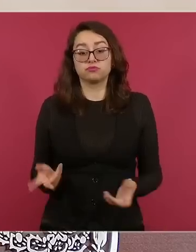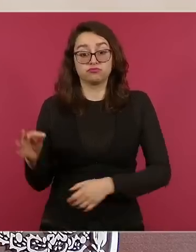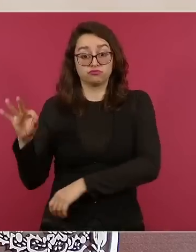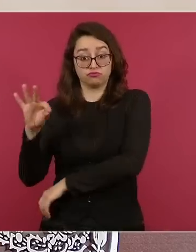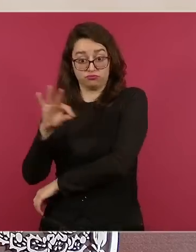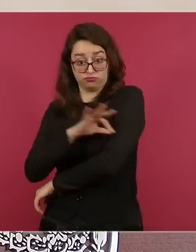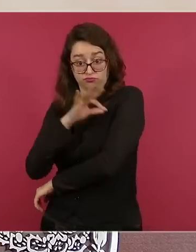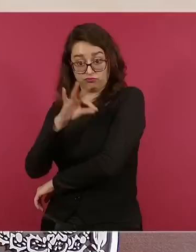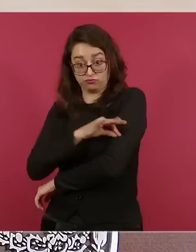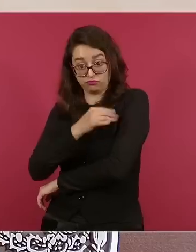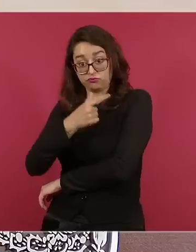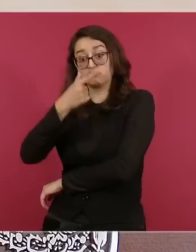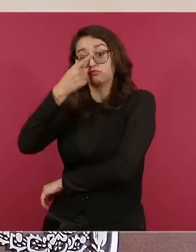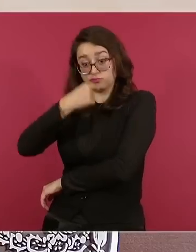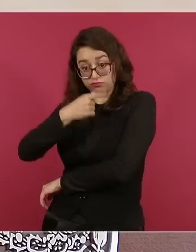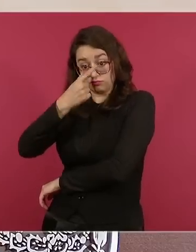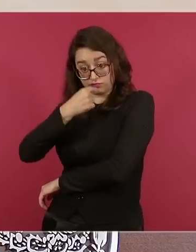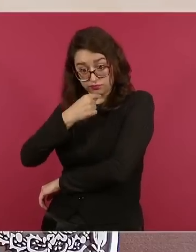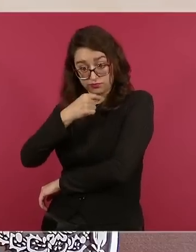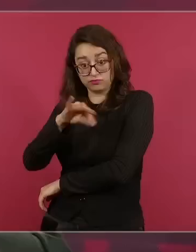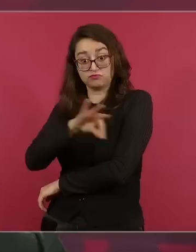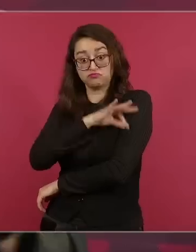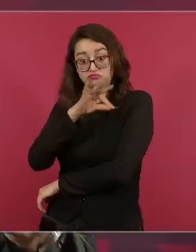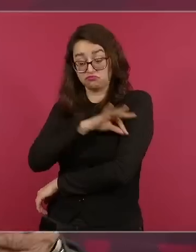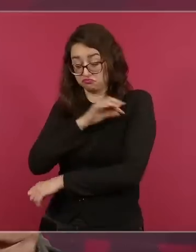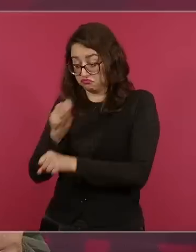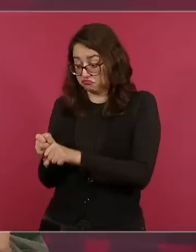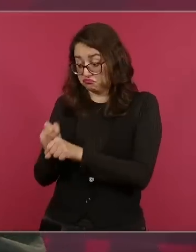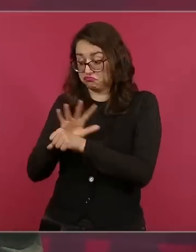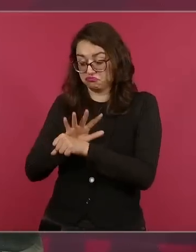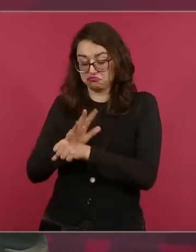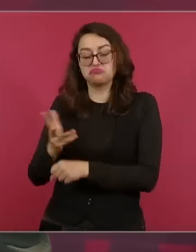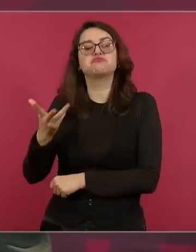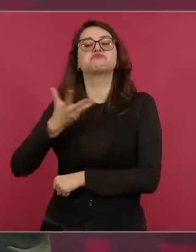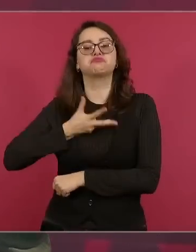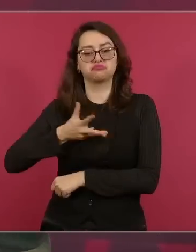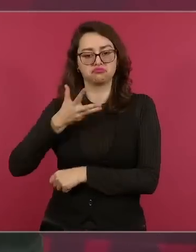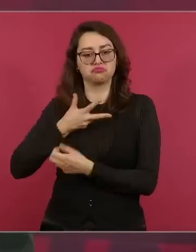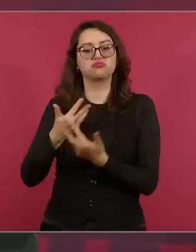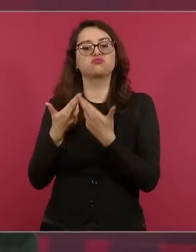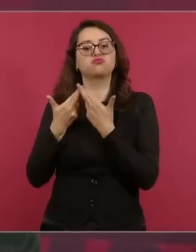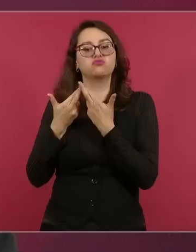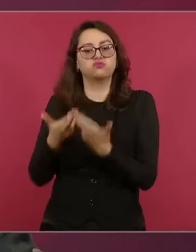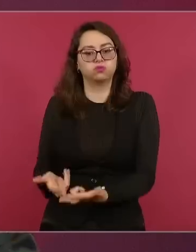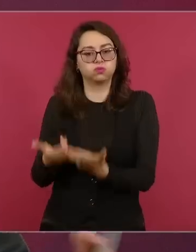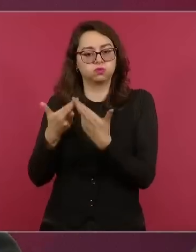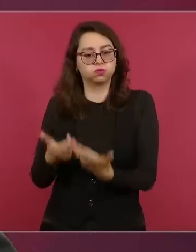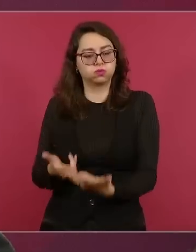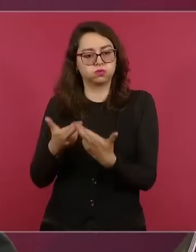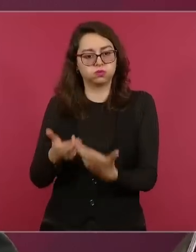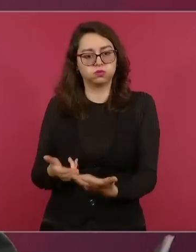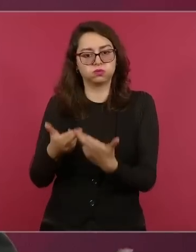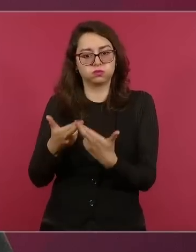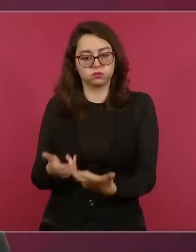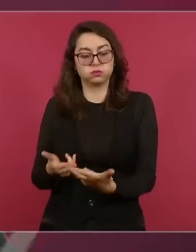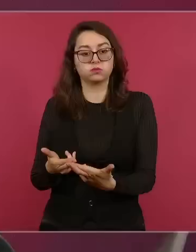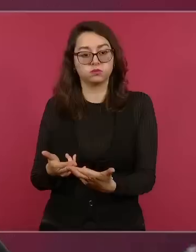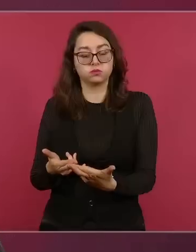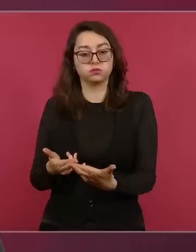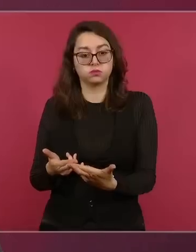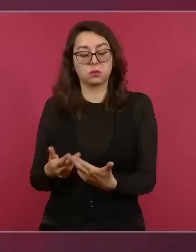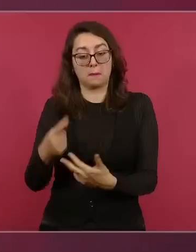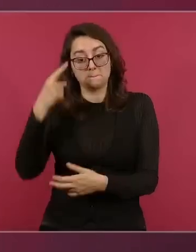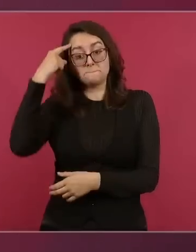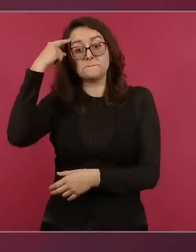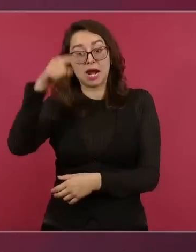las tenemos garantizadas a todos los que